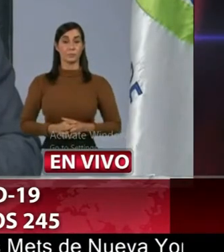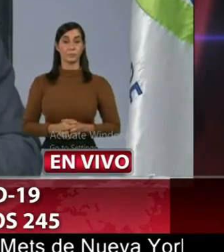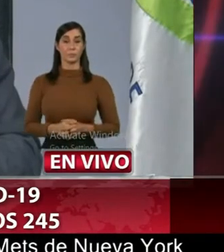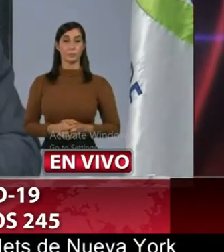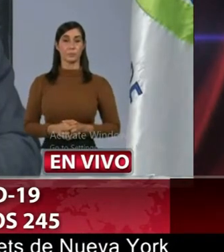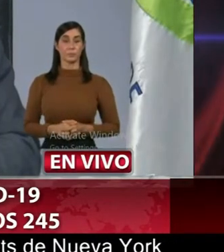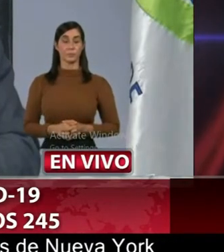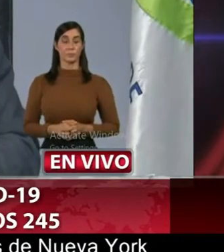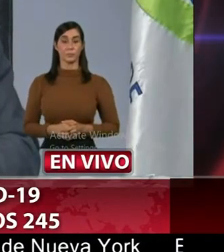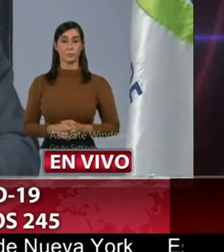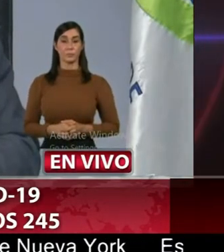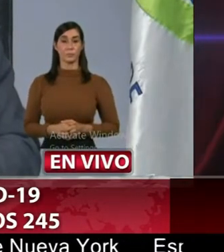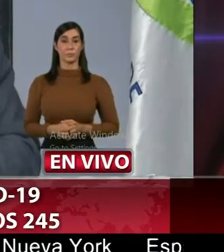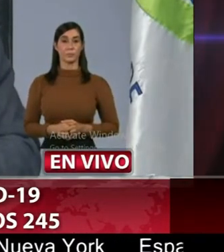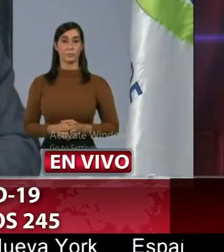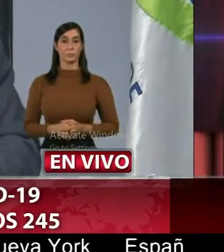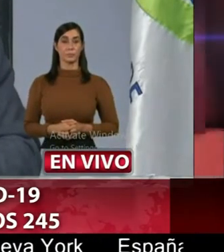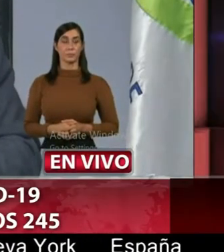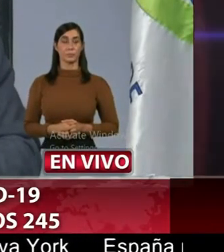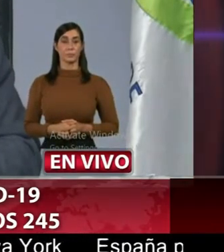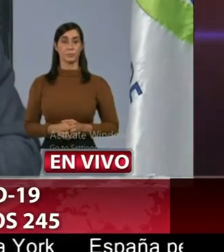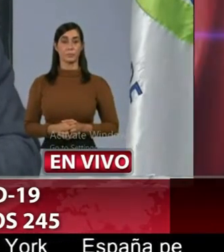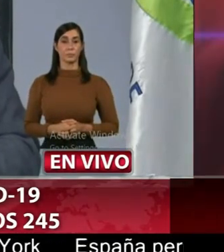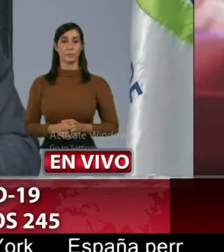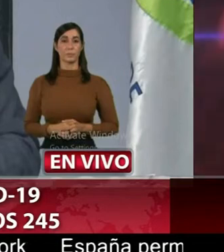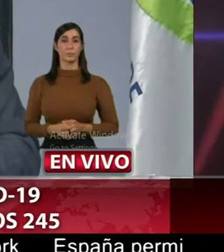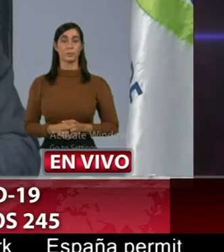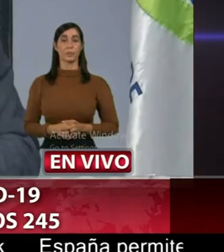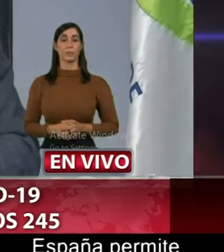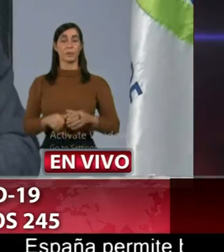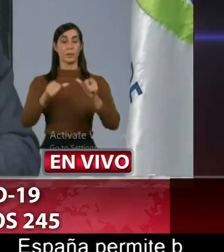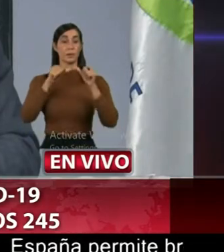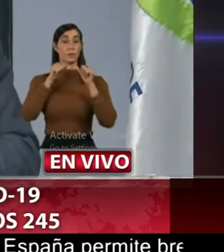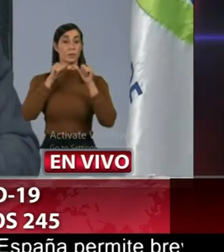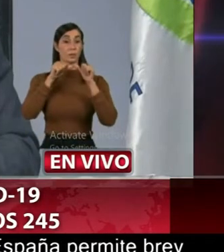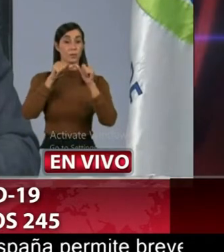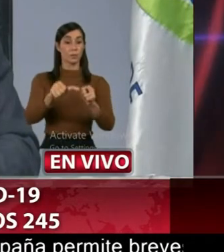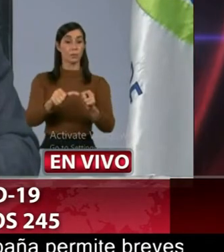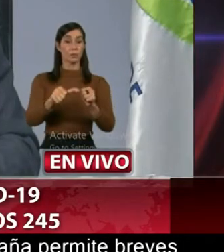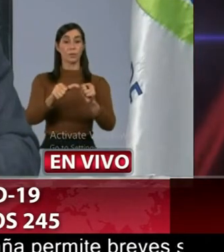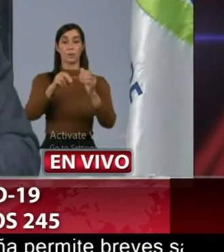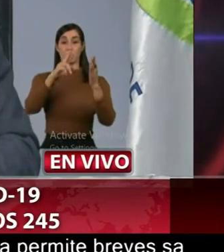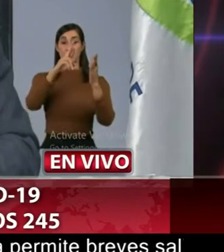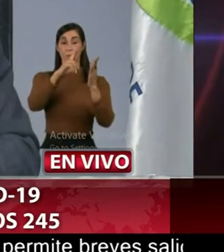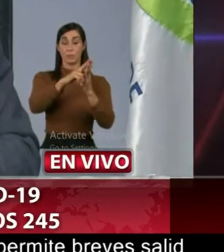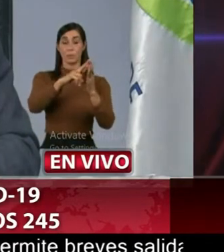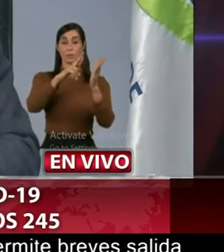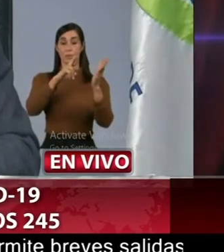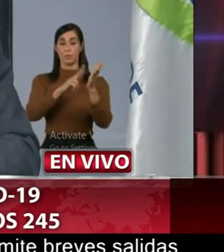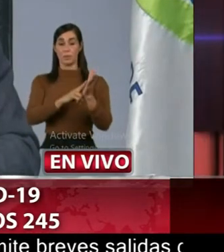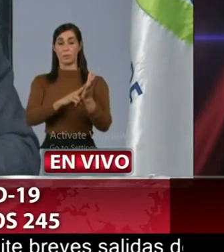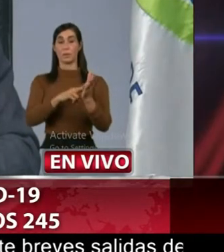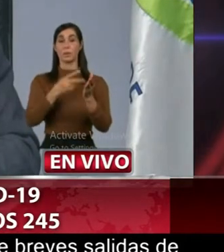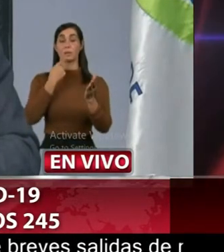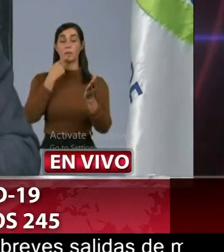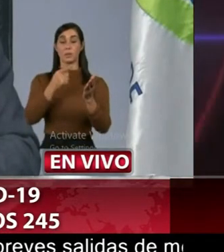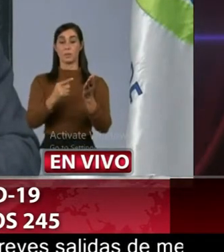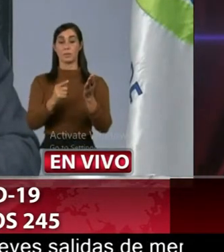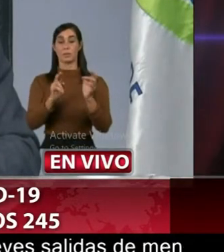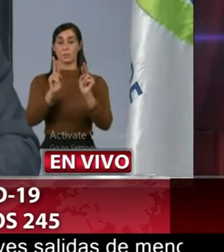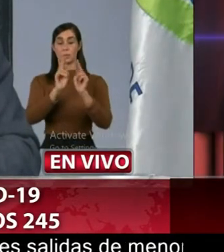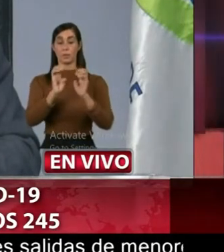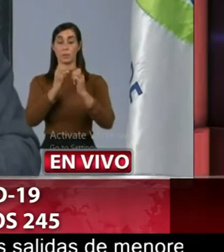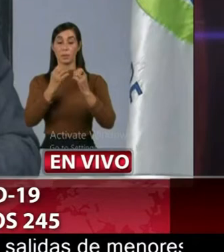las observaciones que se han hecho con fines de realizar en las emergencias el